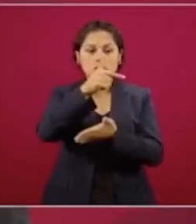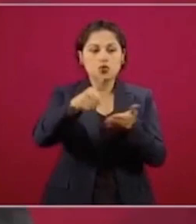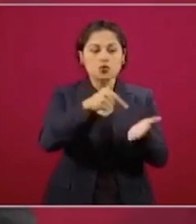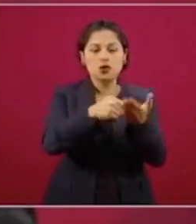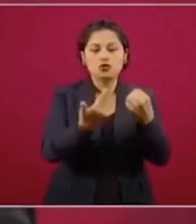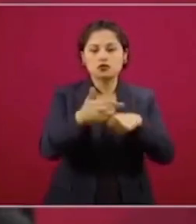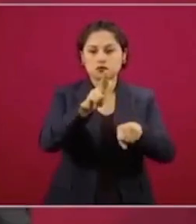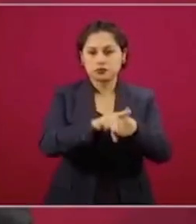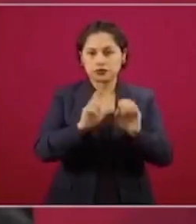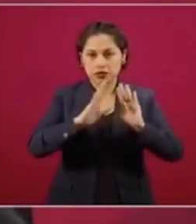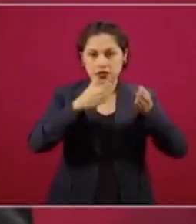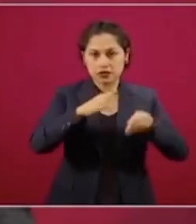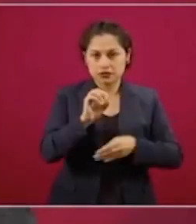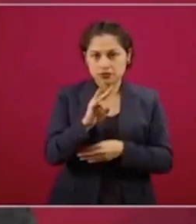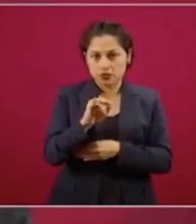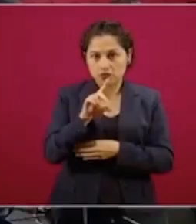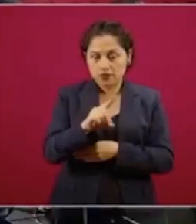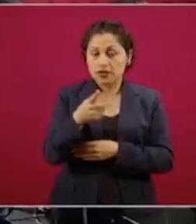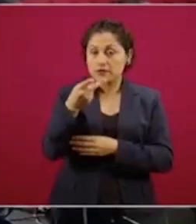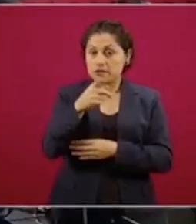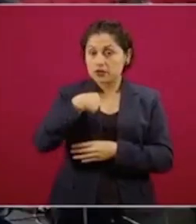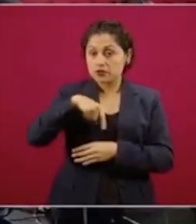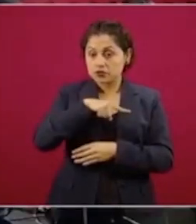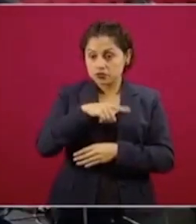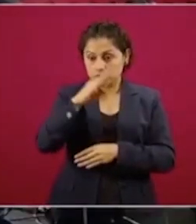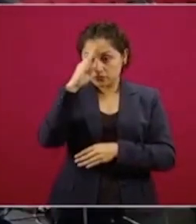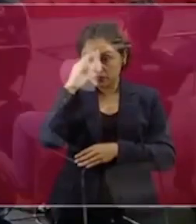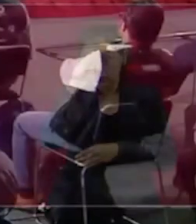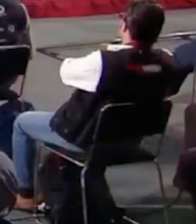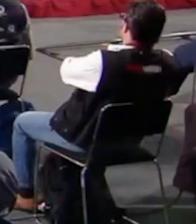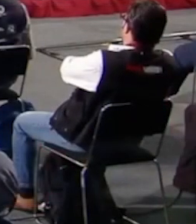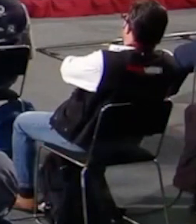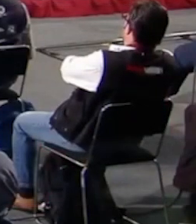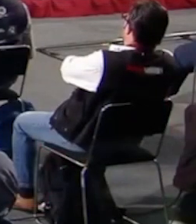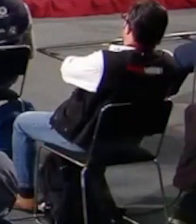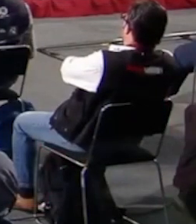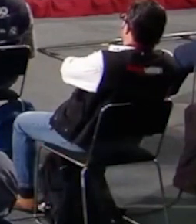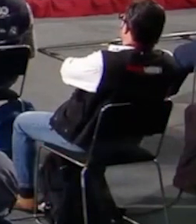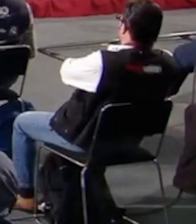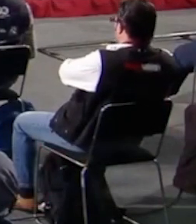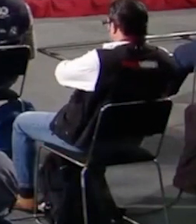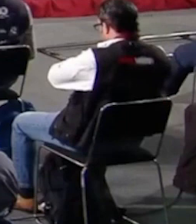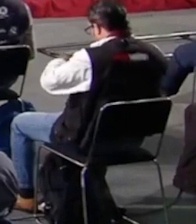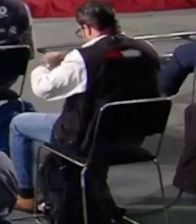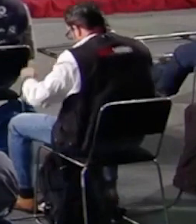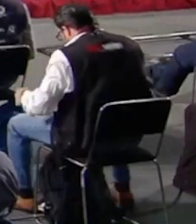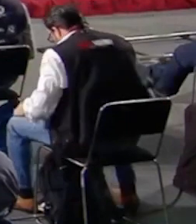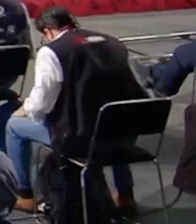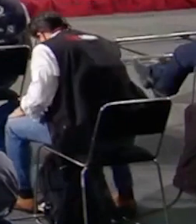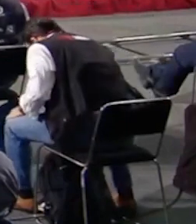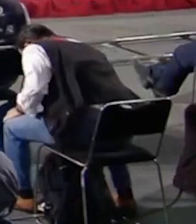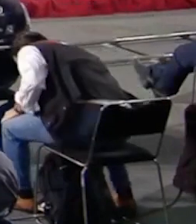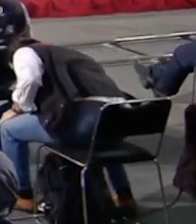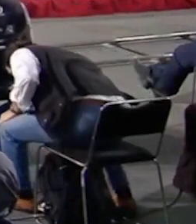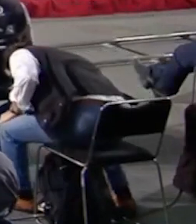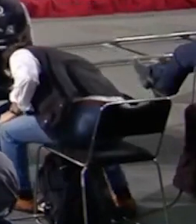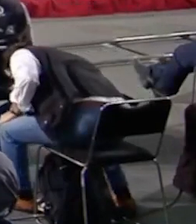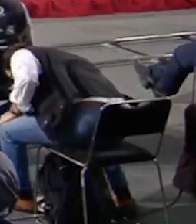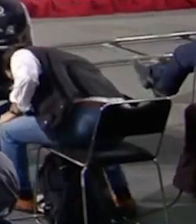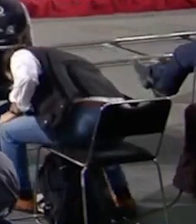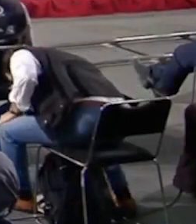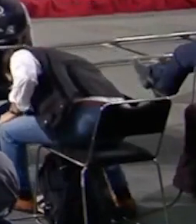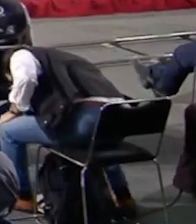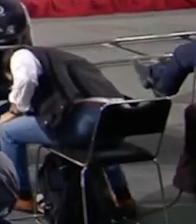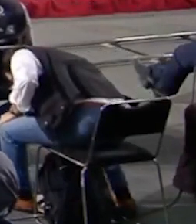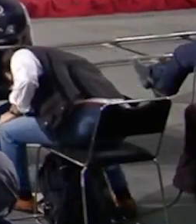situación, de dónde los podemos mandar. Y algo que tenemos muy claro también es que esto será de manera